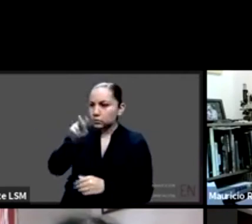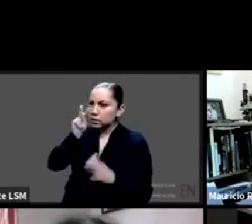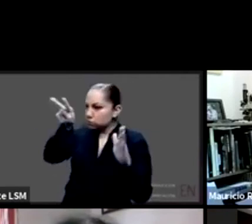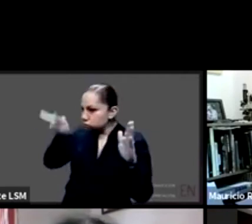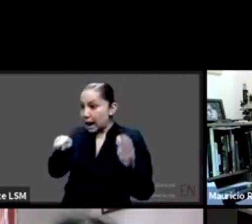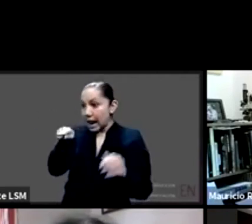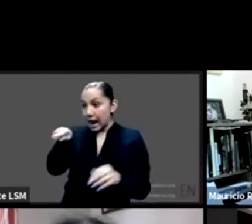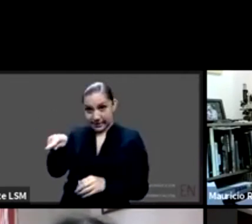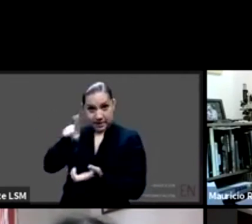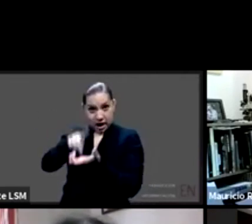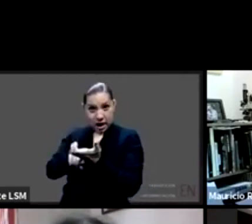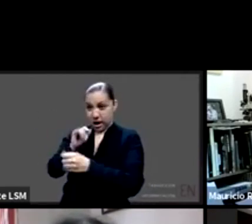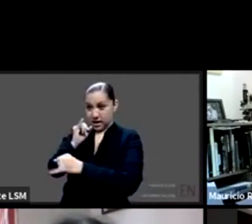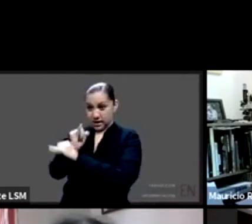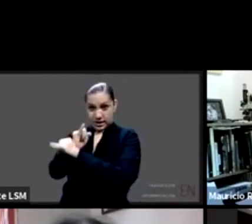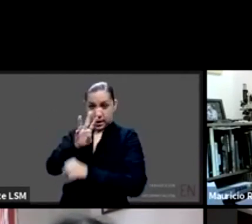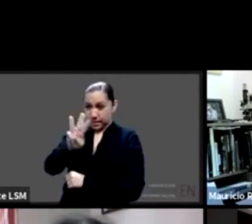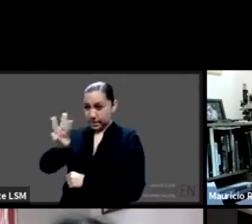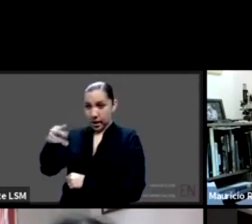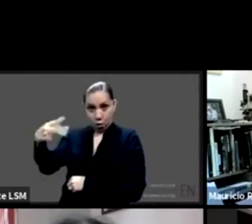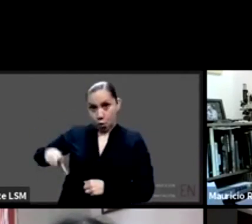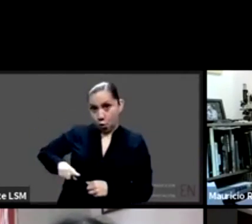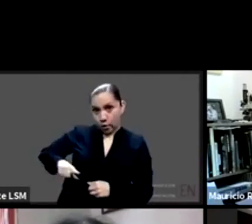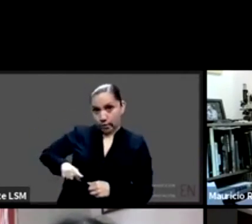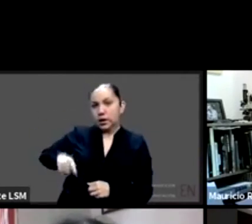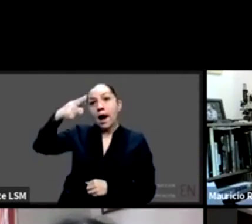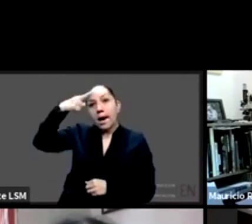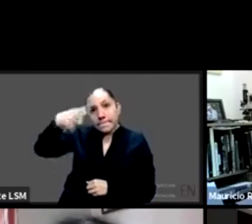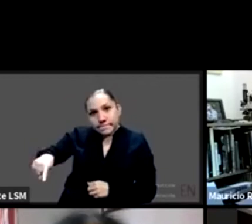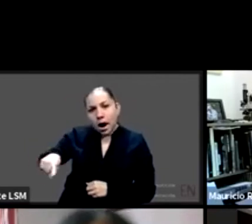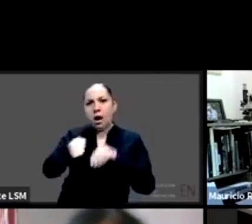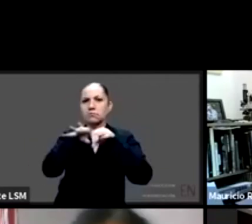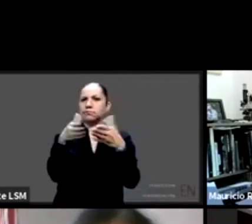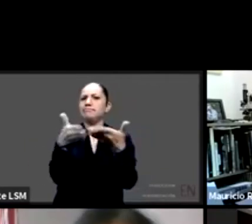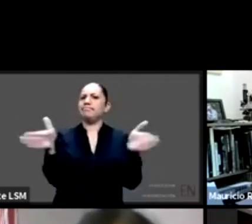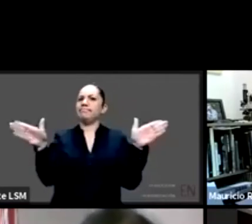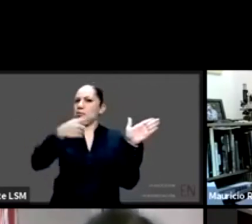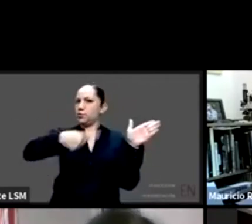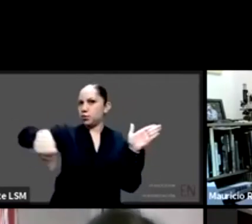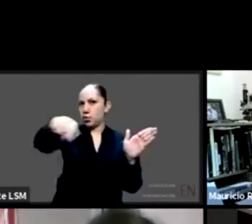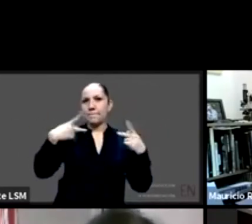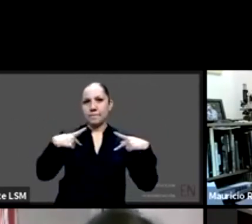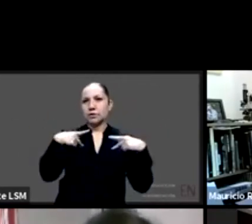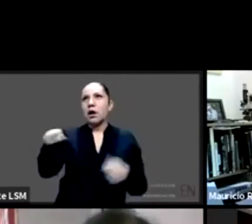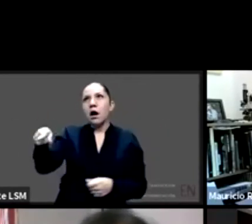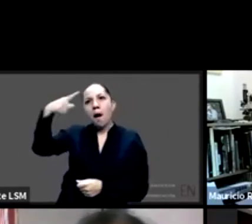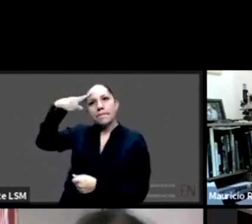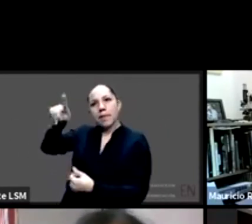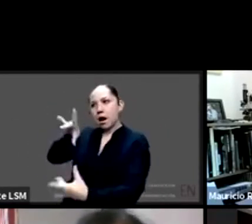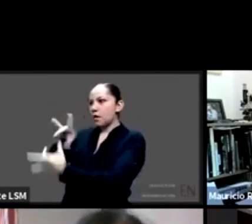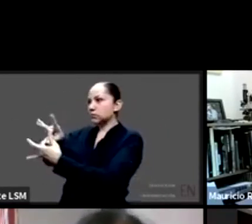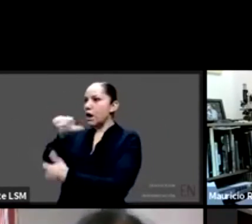que está diseñado pensando en las personas y no pensando en la institución pensando en todas las personas